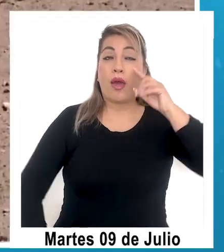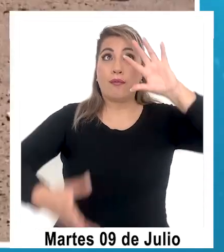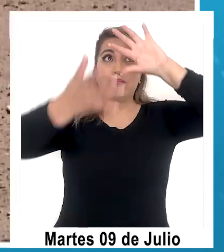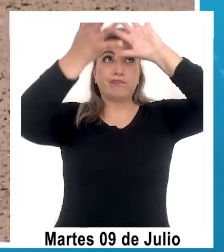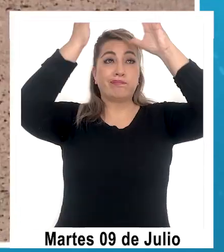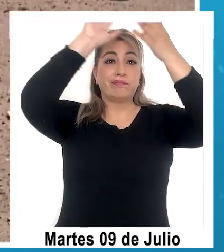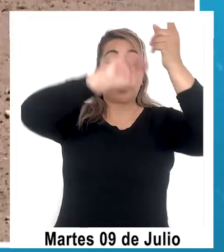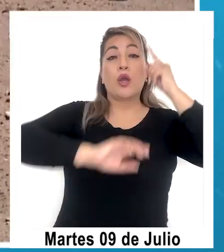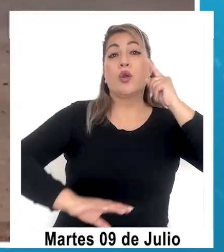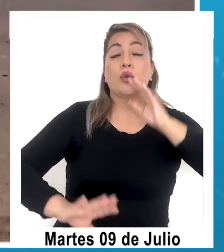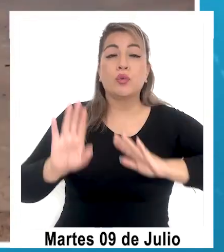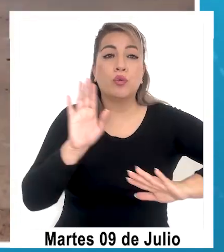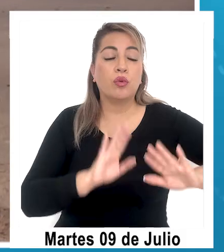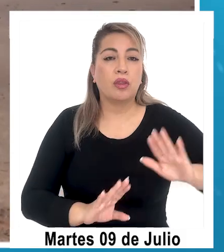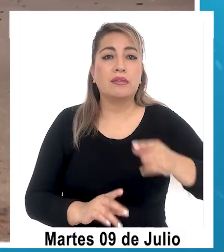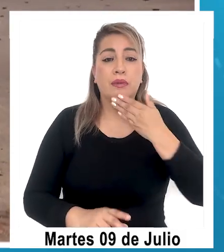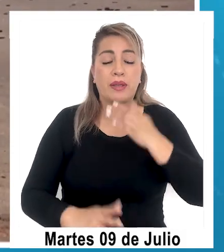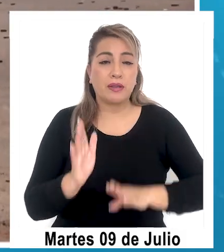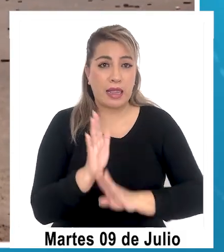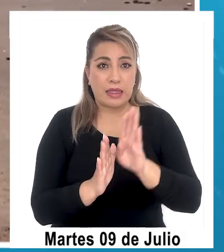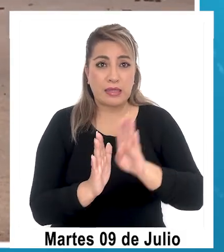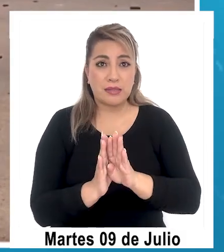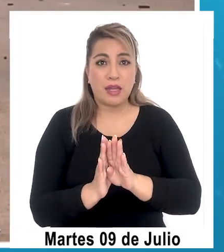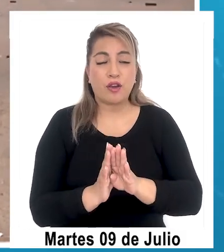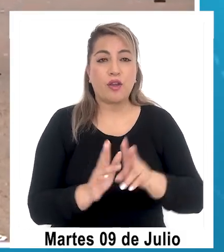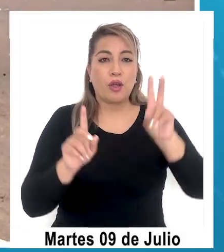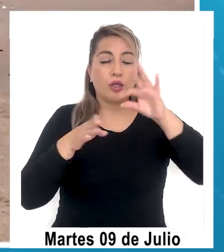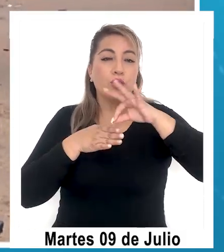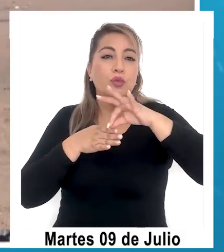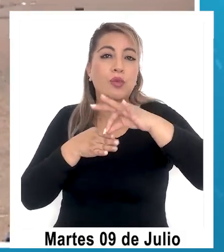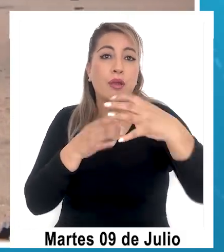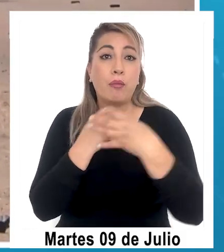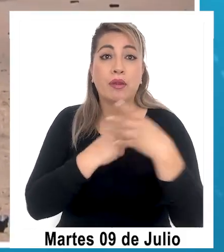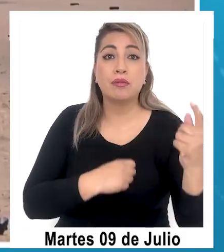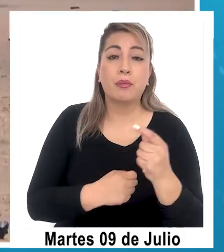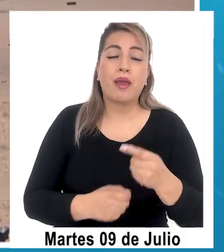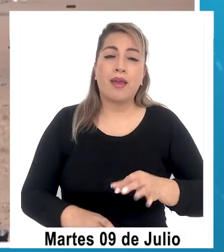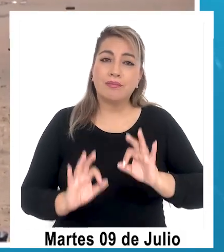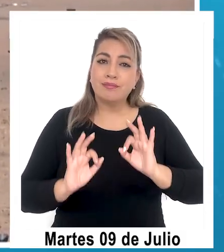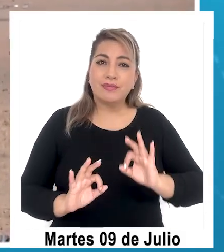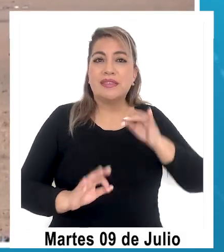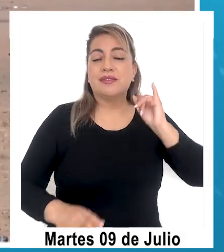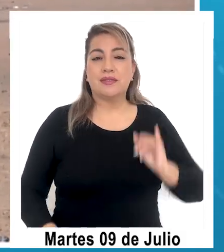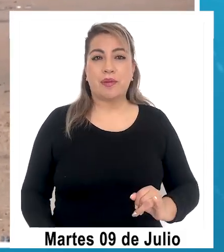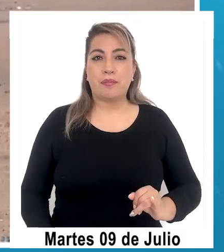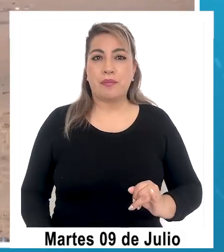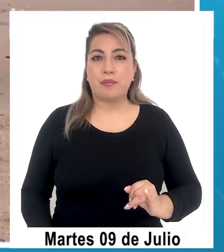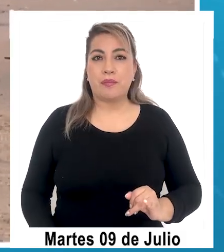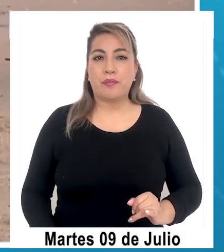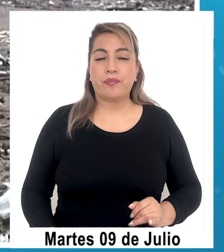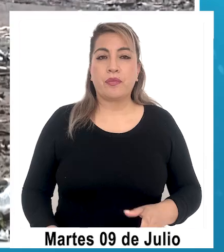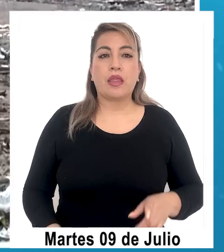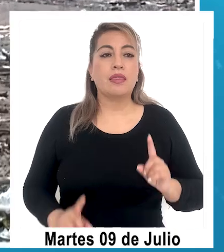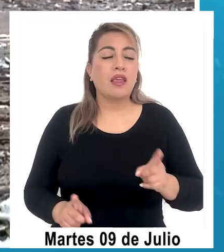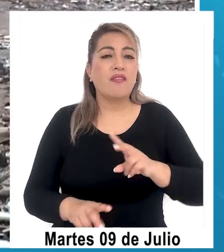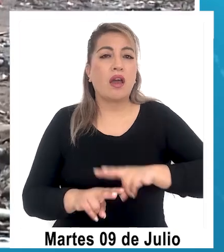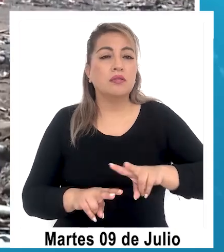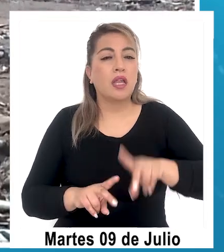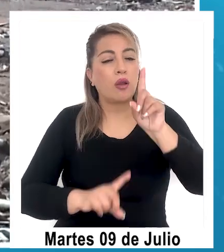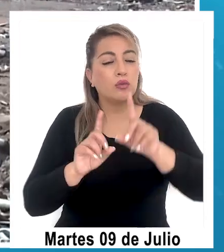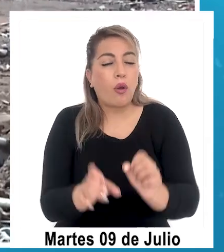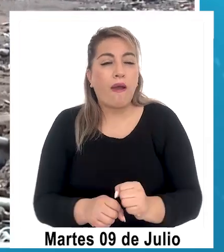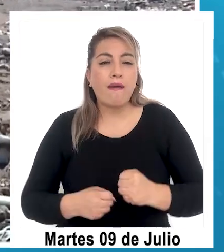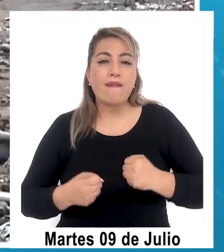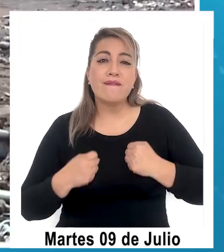mucho de lo que significa el desarrollo, principalmente turístico, de la región depende especialmente de aquello. Entonces, hay que hacer esfuerzos que